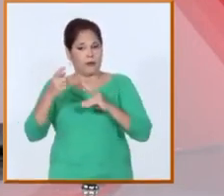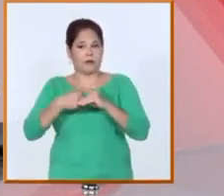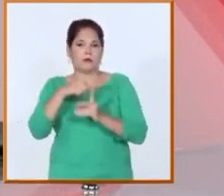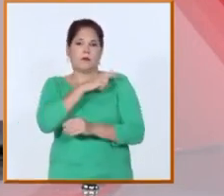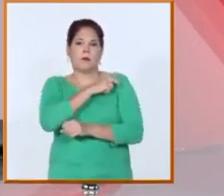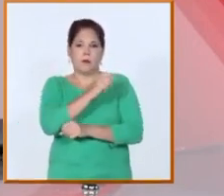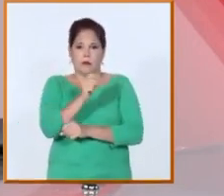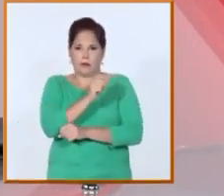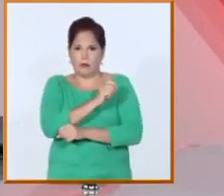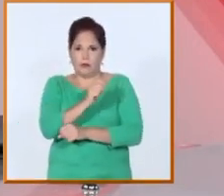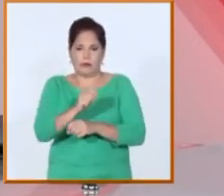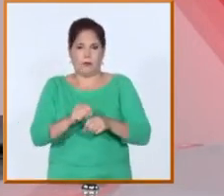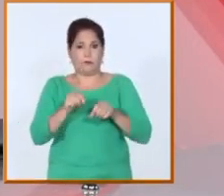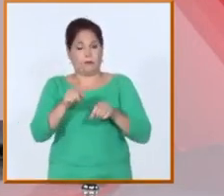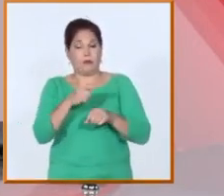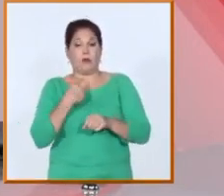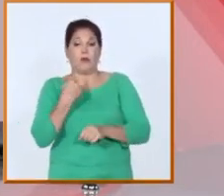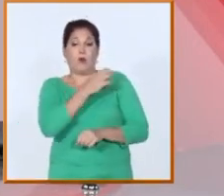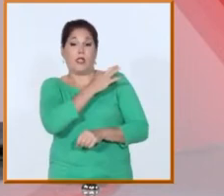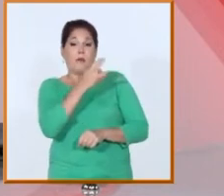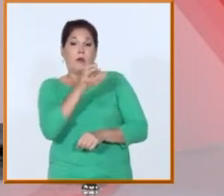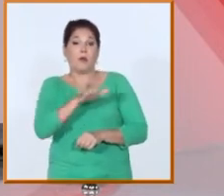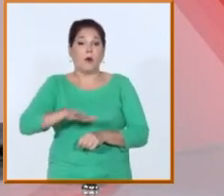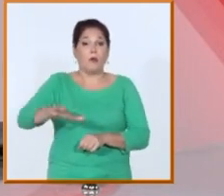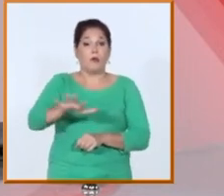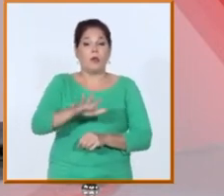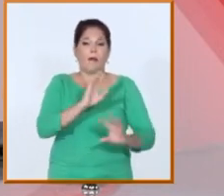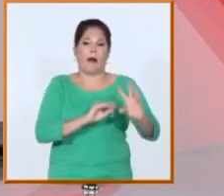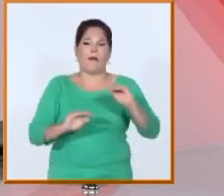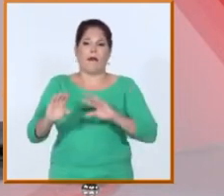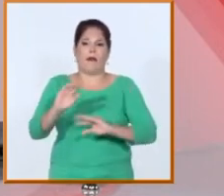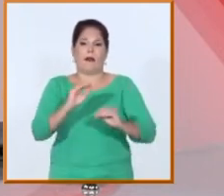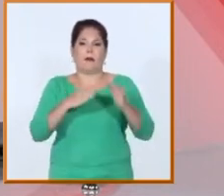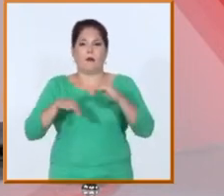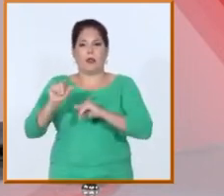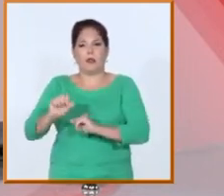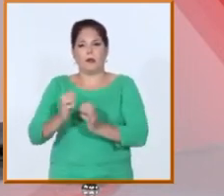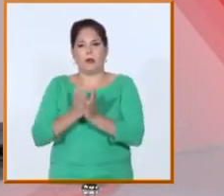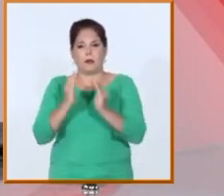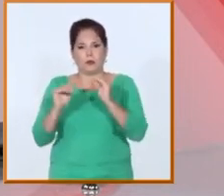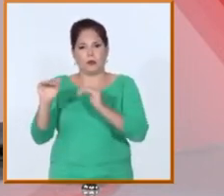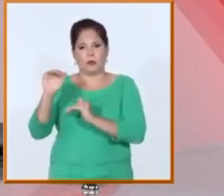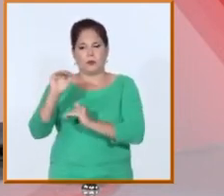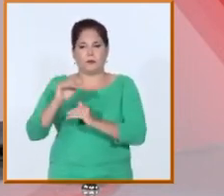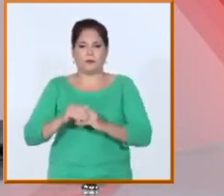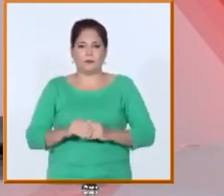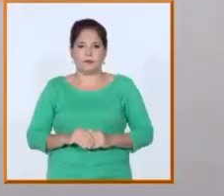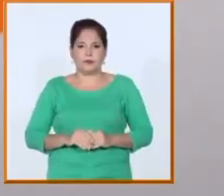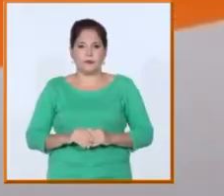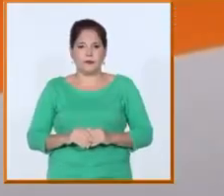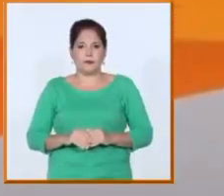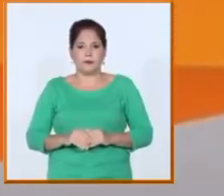general. Así que los invito a nuestro conversando con el ministro de Educación Superior en la mesa redonda.